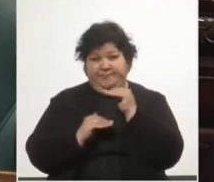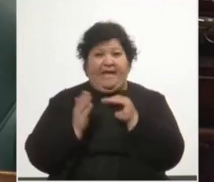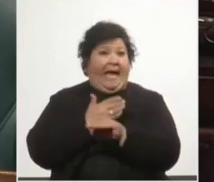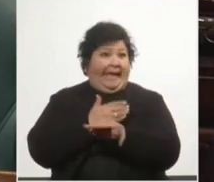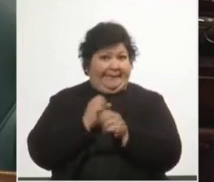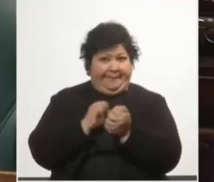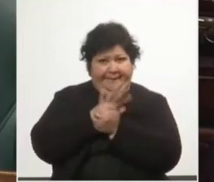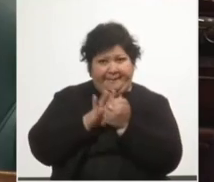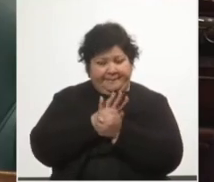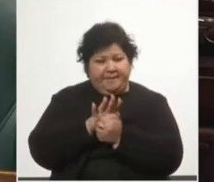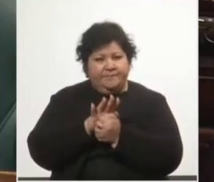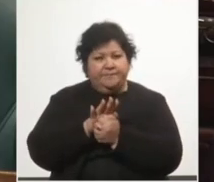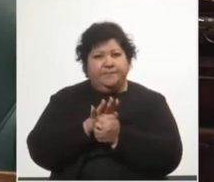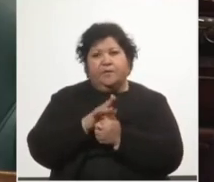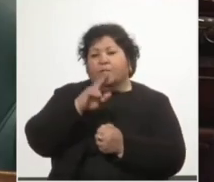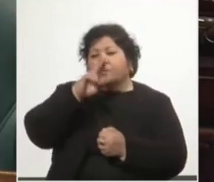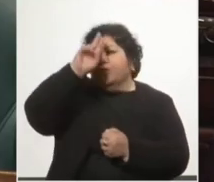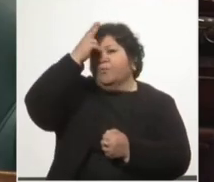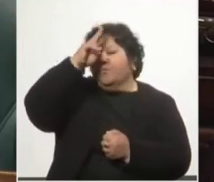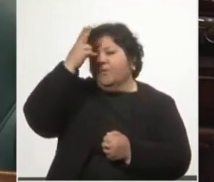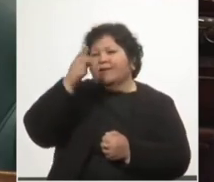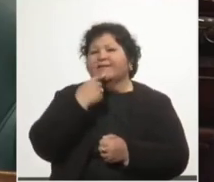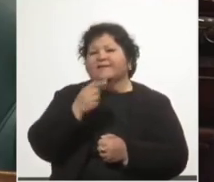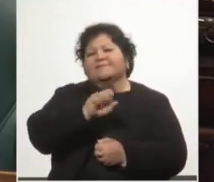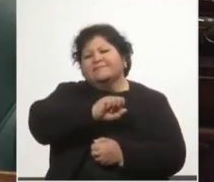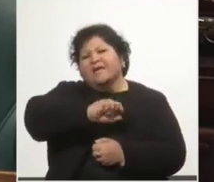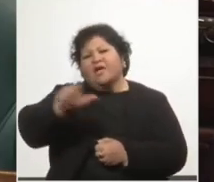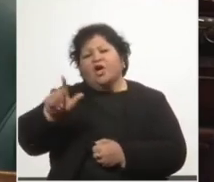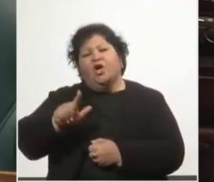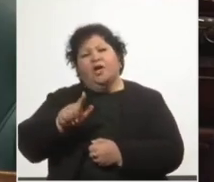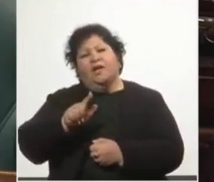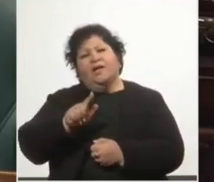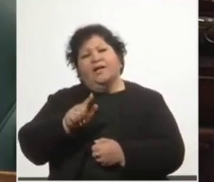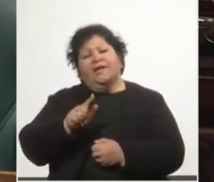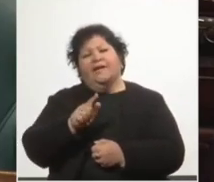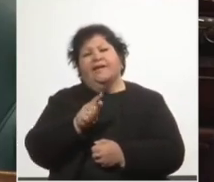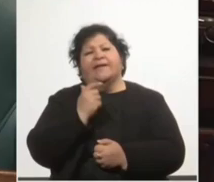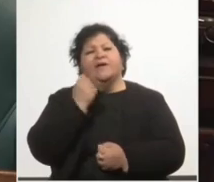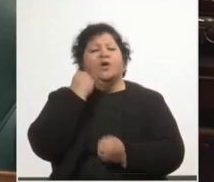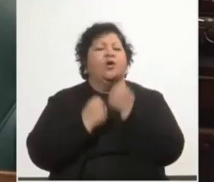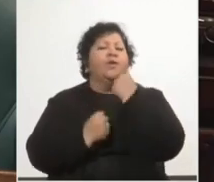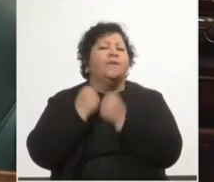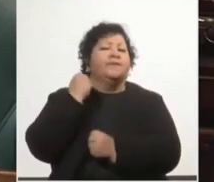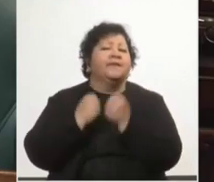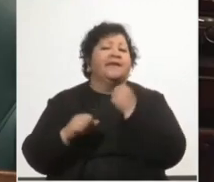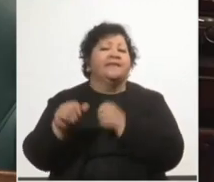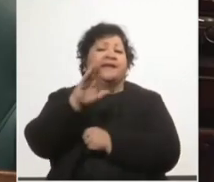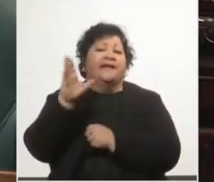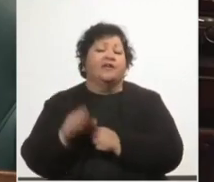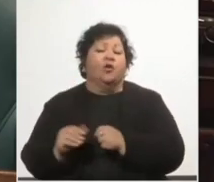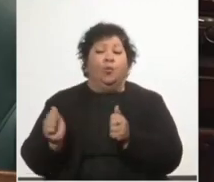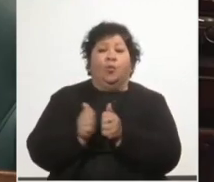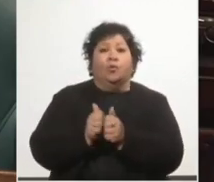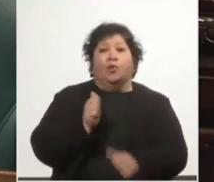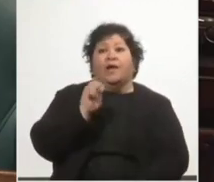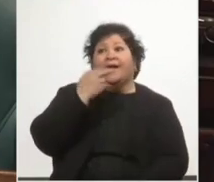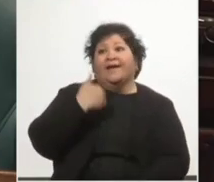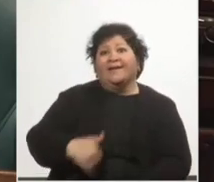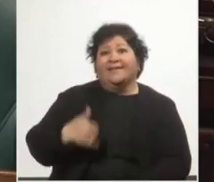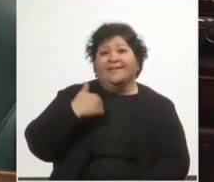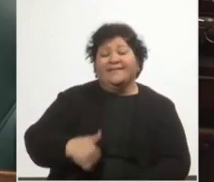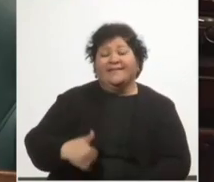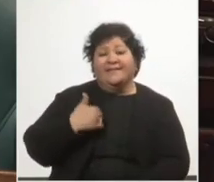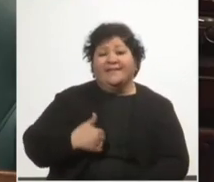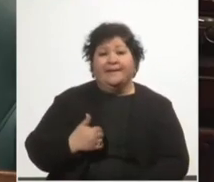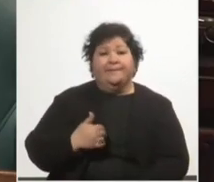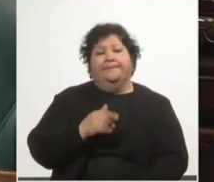sitúa a Uruguay entre los países de peor desempeño económico de la región durante la pandemia, junto con Argentina, pero muy por